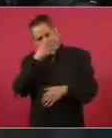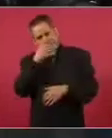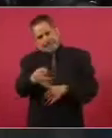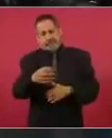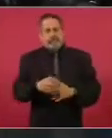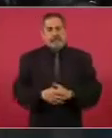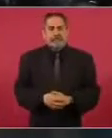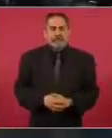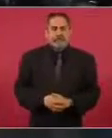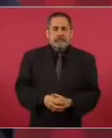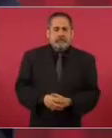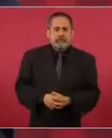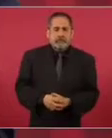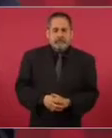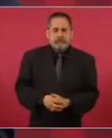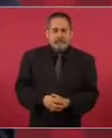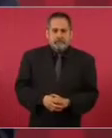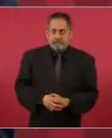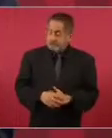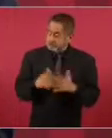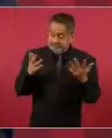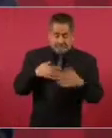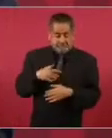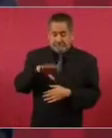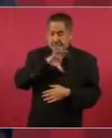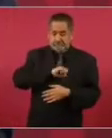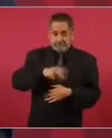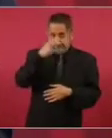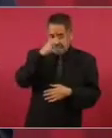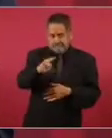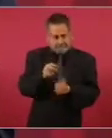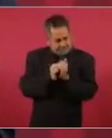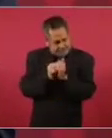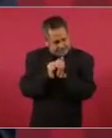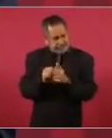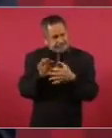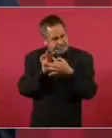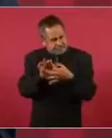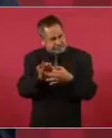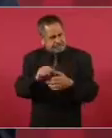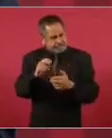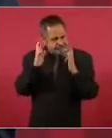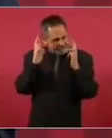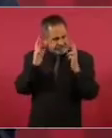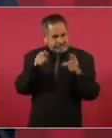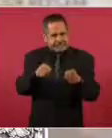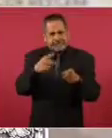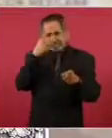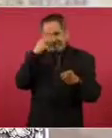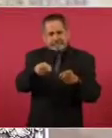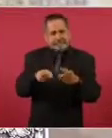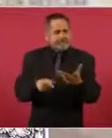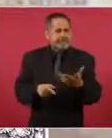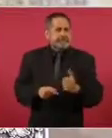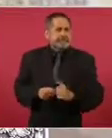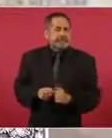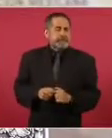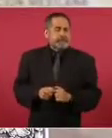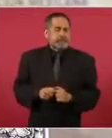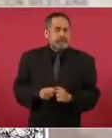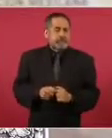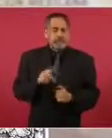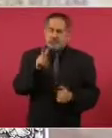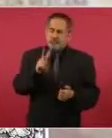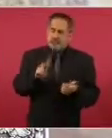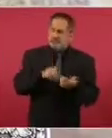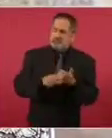Que voy a México, que estoy con ellos, que es un